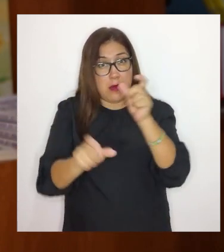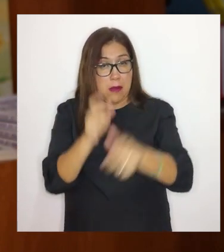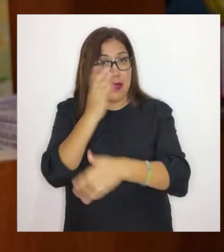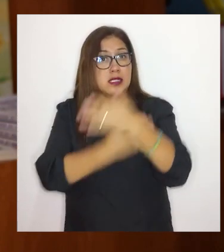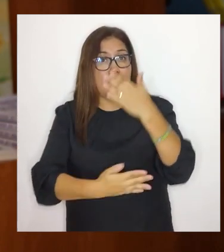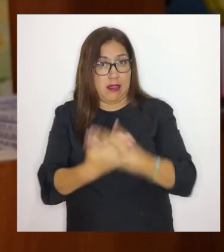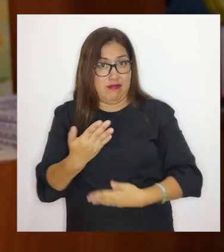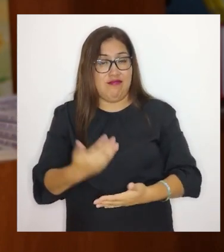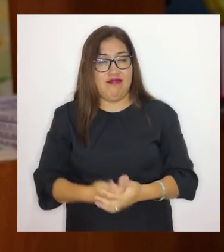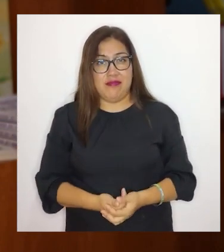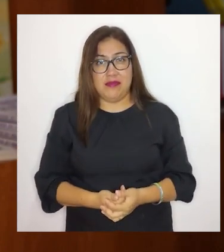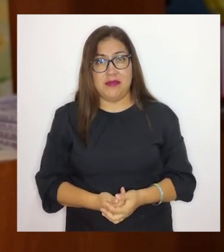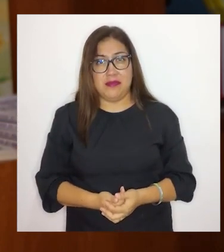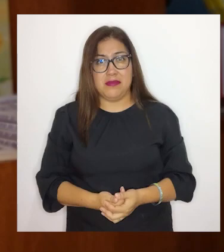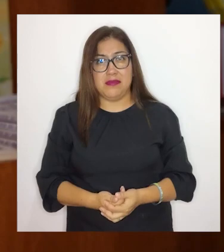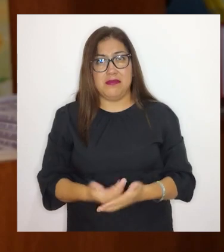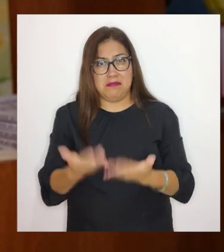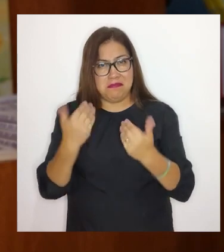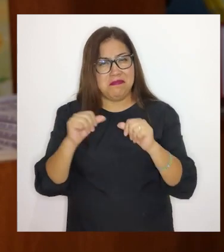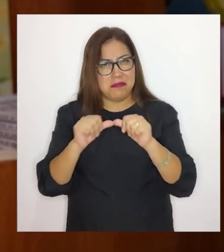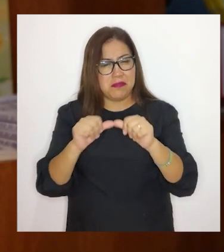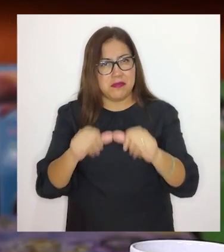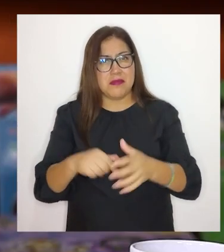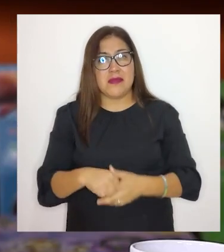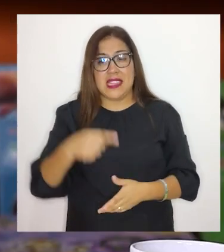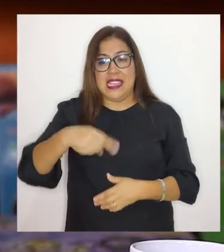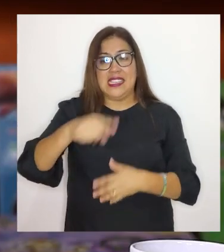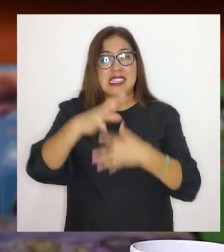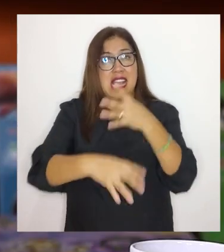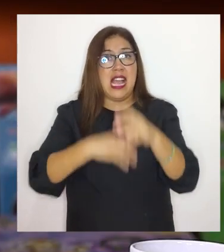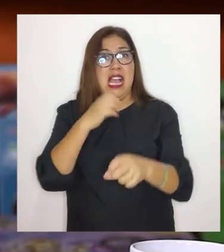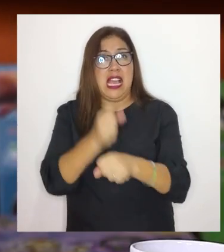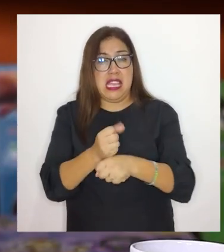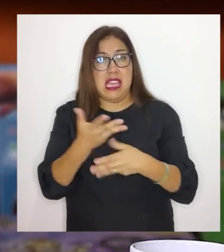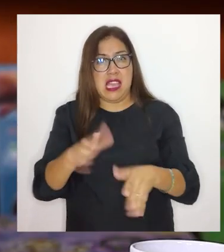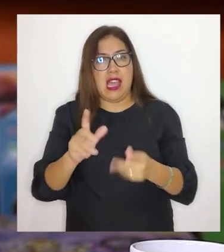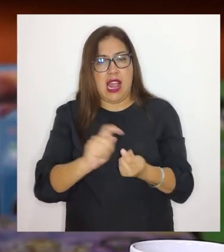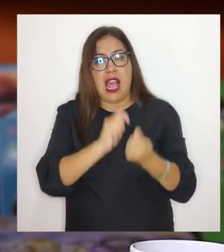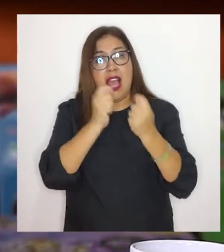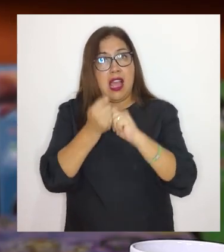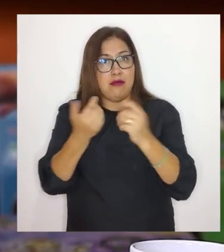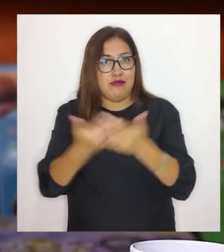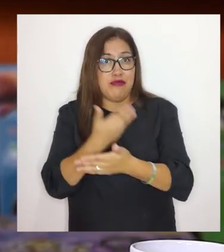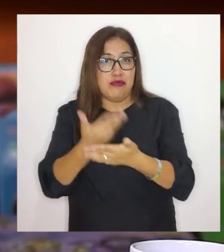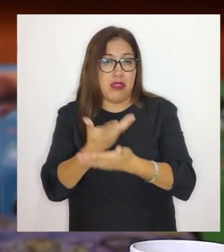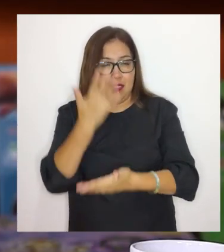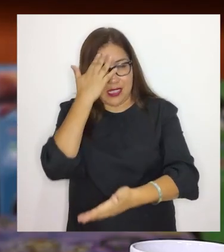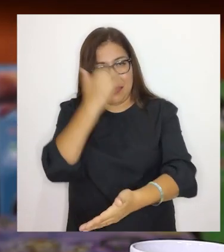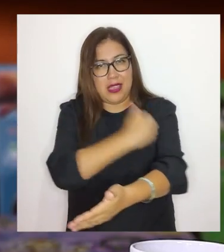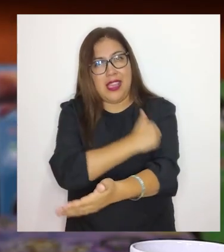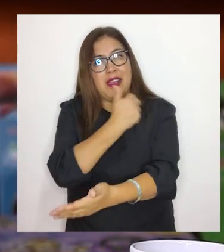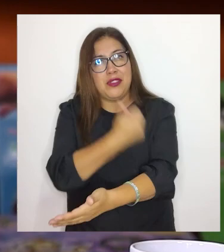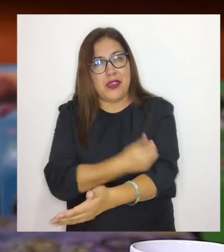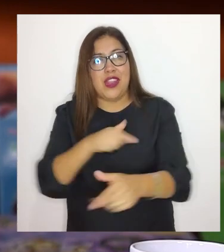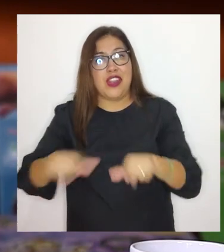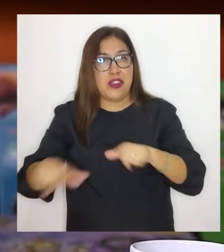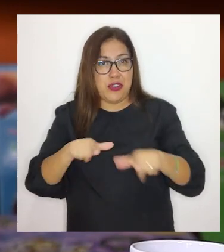persona con discapacidad. Continuemos, amigas. Y en este año, justamente, que hay cambio de autoridades